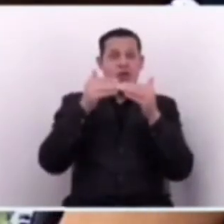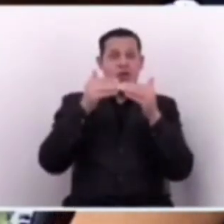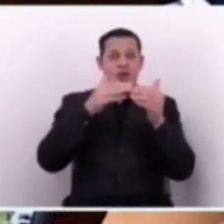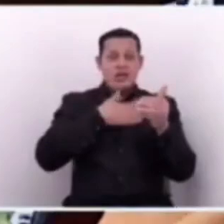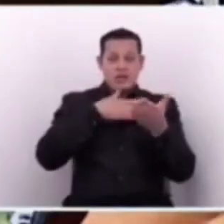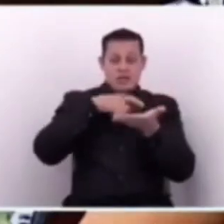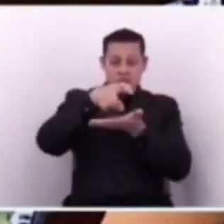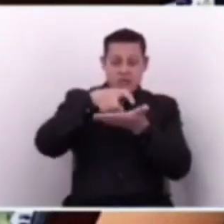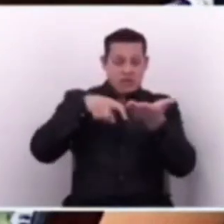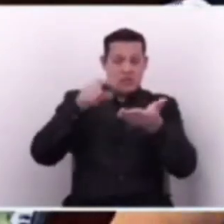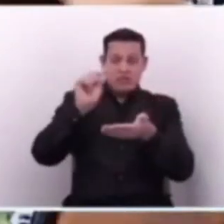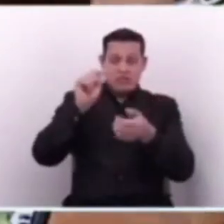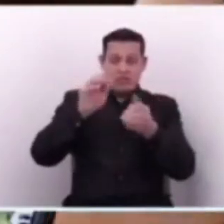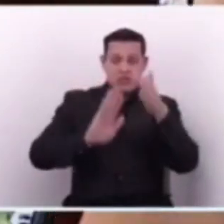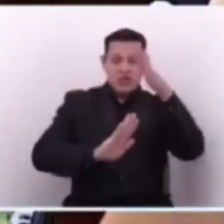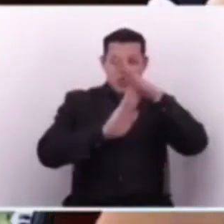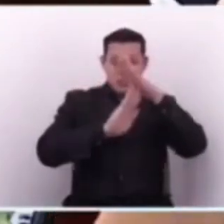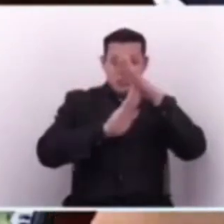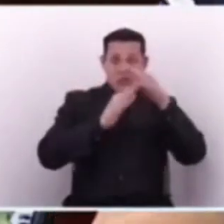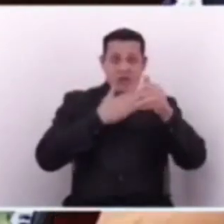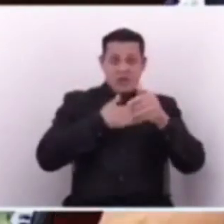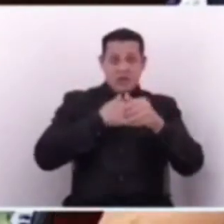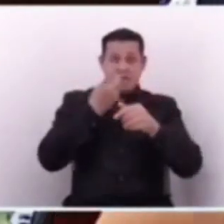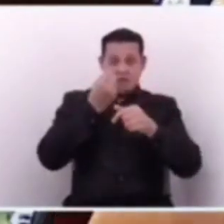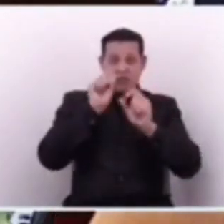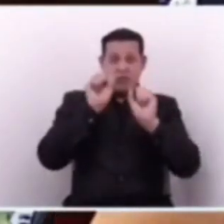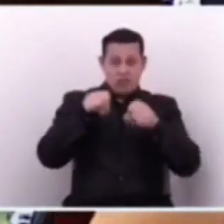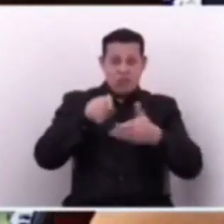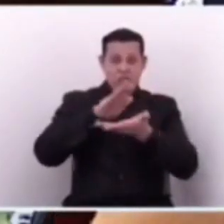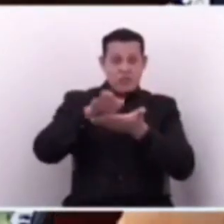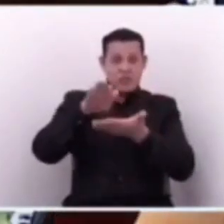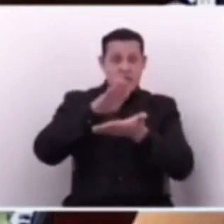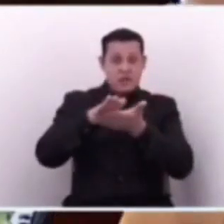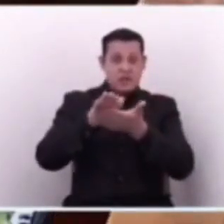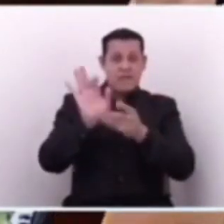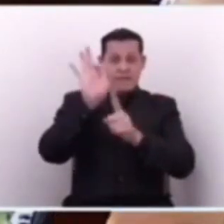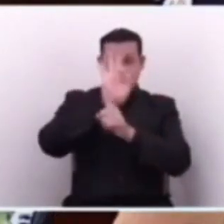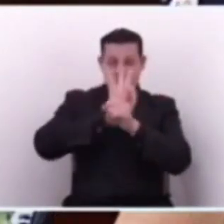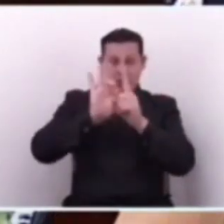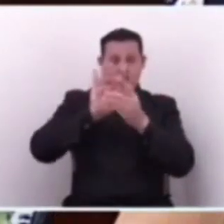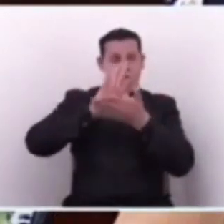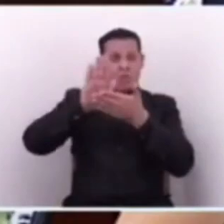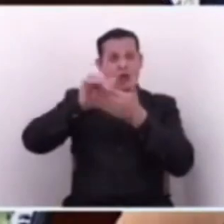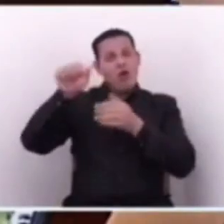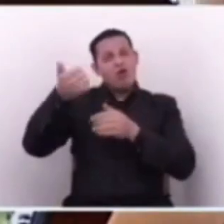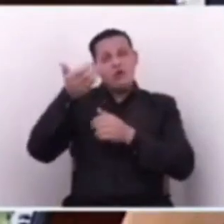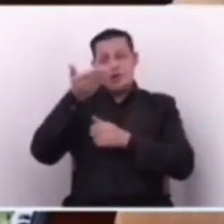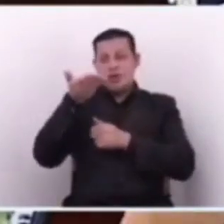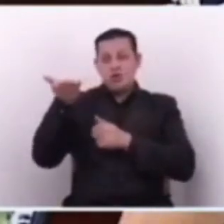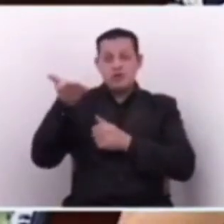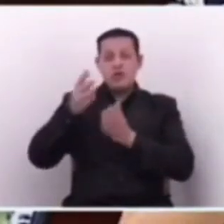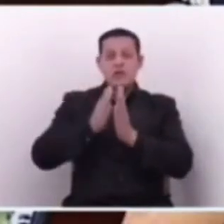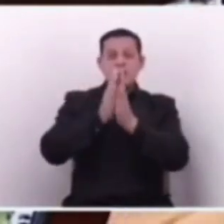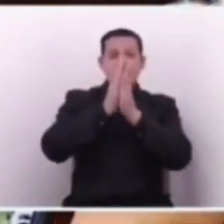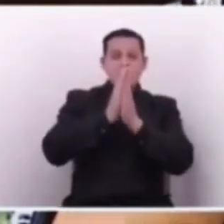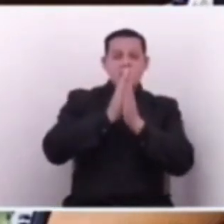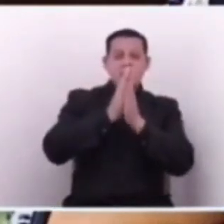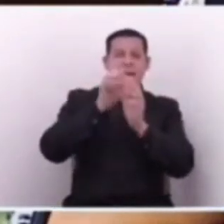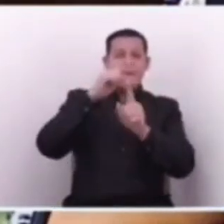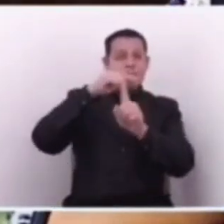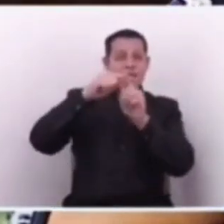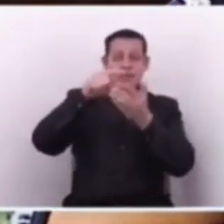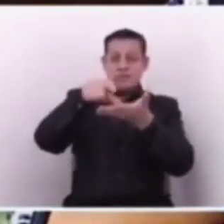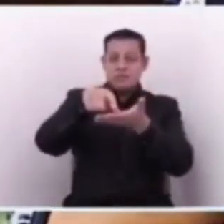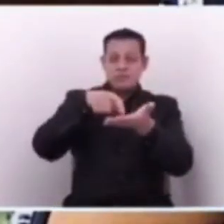quien tiene una tarjeta de crédito topada y teniendo el dinero para comprar, para pagarla, pero quieren gastar en otras cosas y pedir más